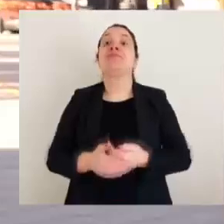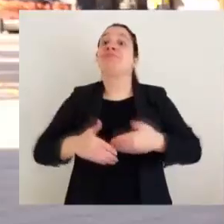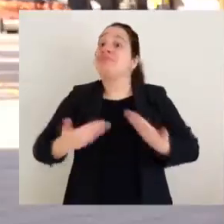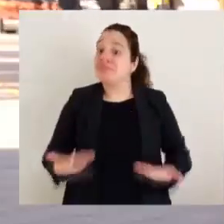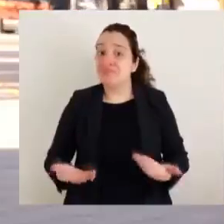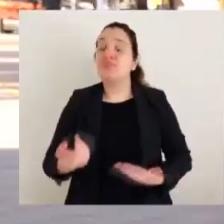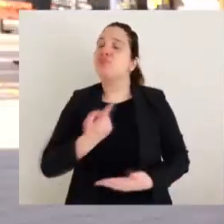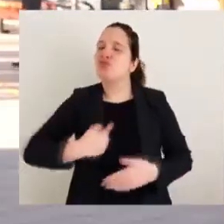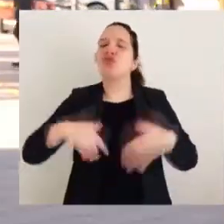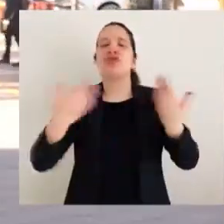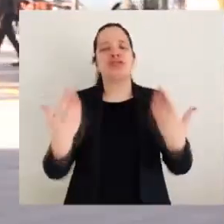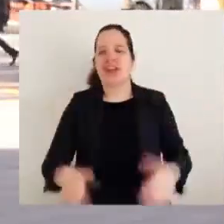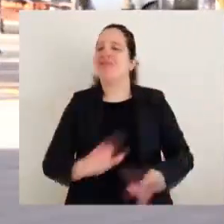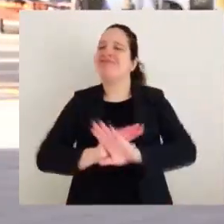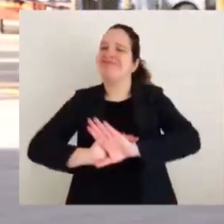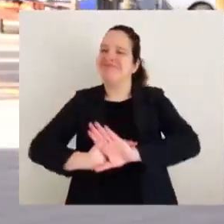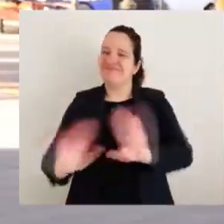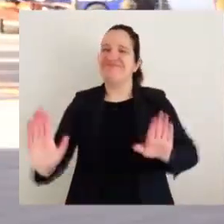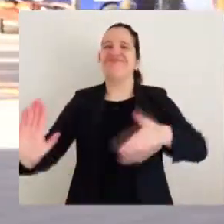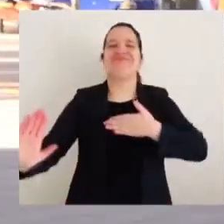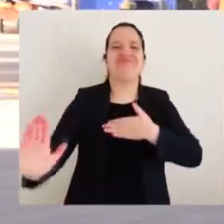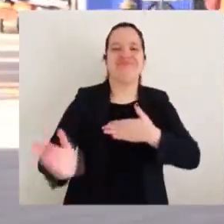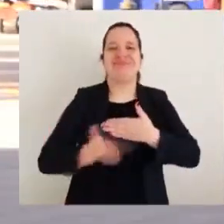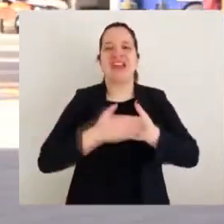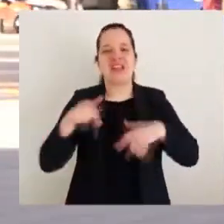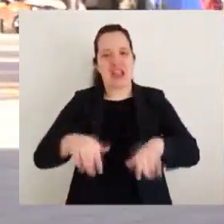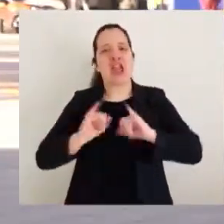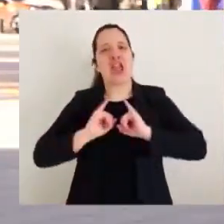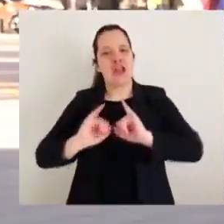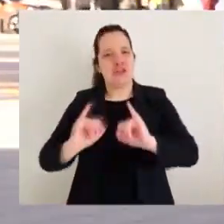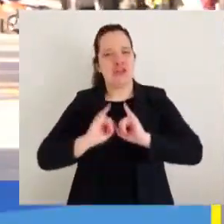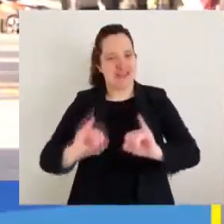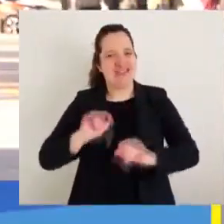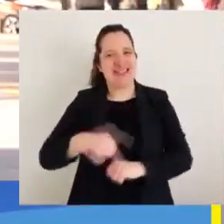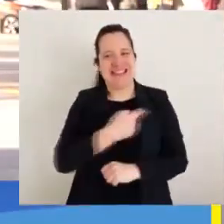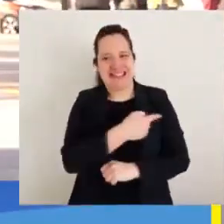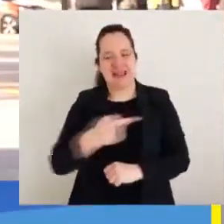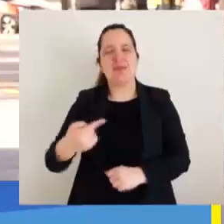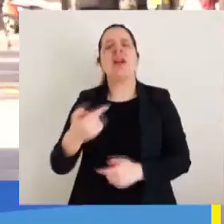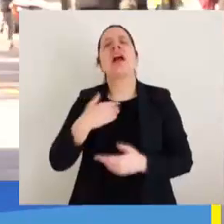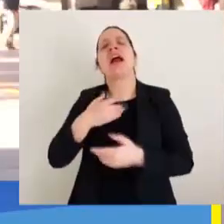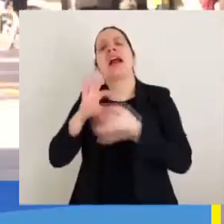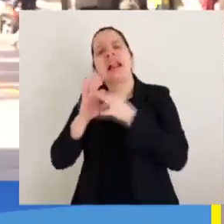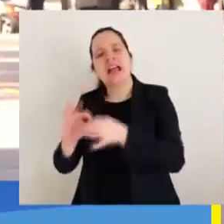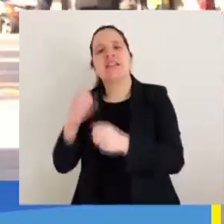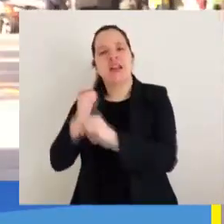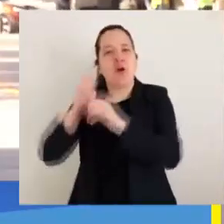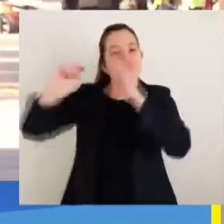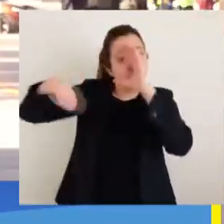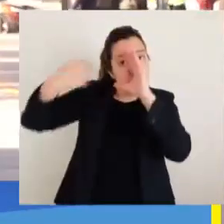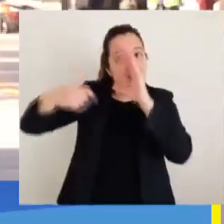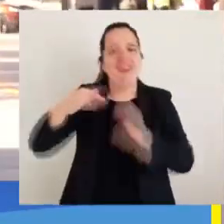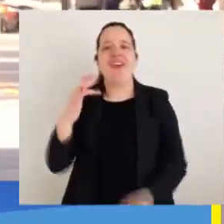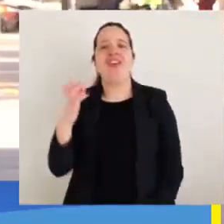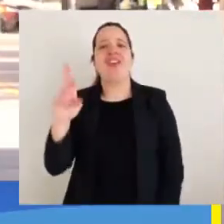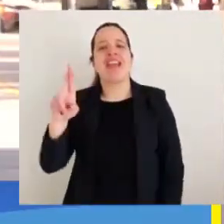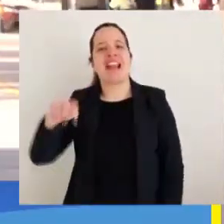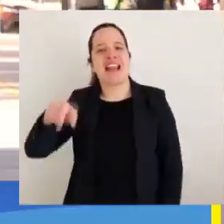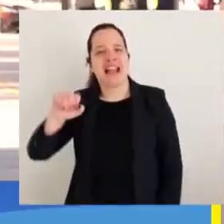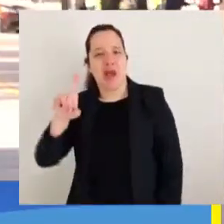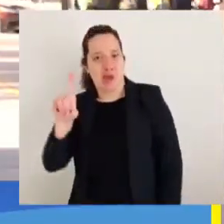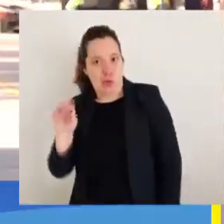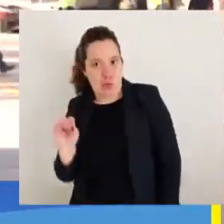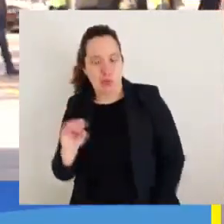Bueno, de esta forma nosotros ya nos despedimos cerrando el informativo del día de hoy. Como siempre agradecemos el trabajo audiovisual de Fernando